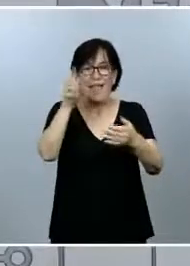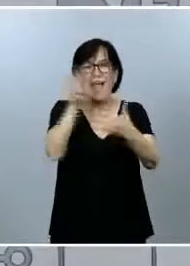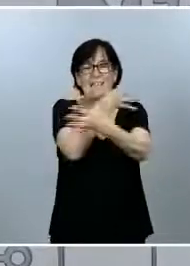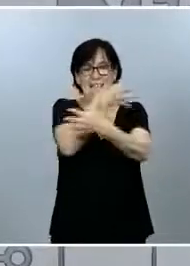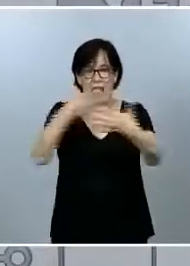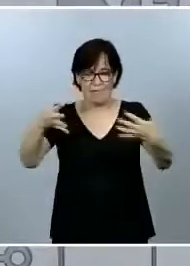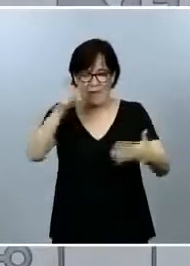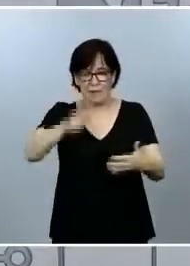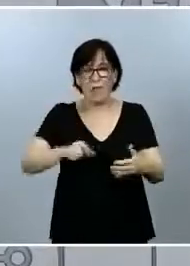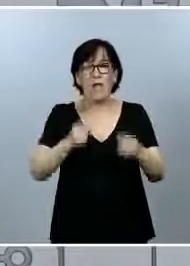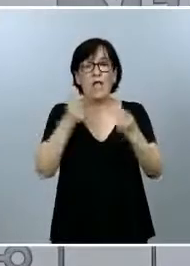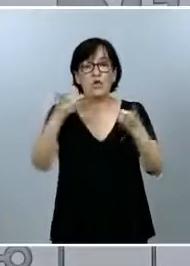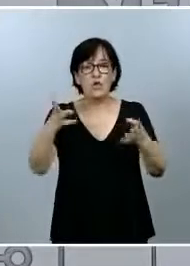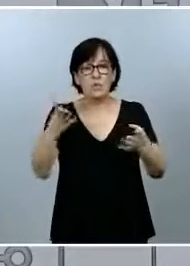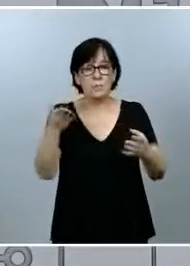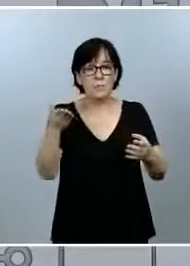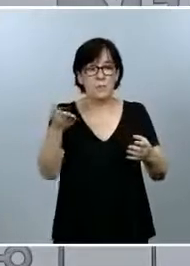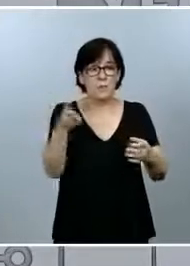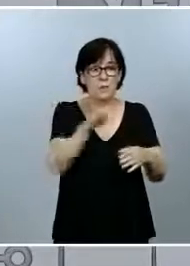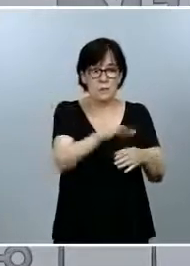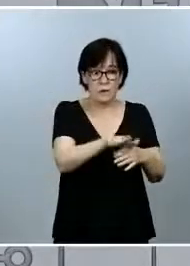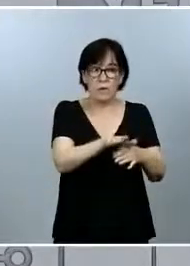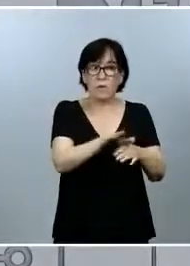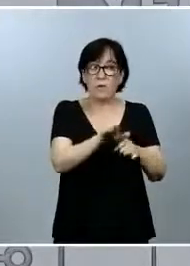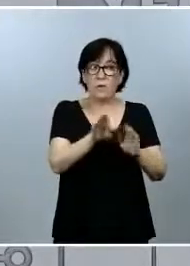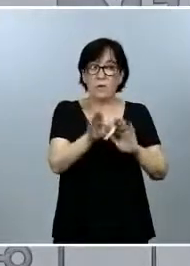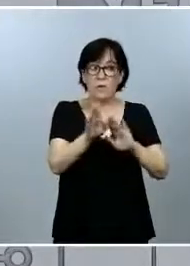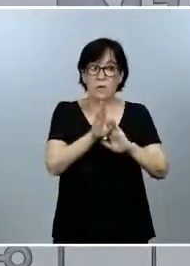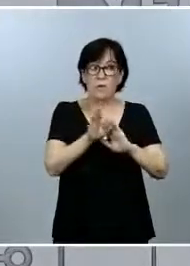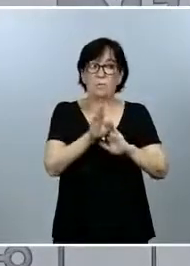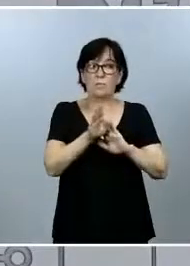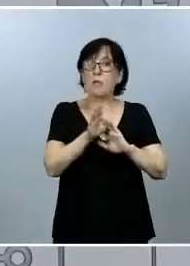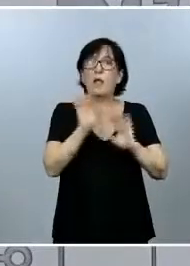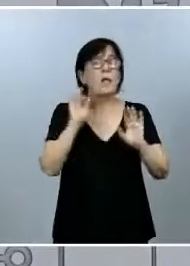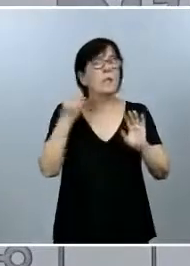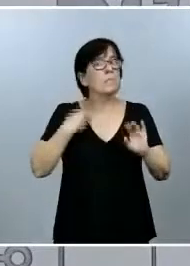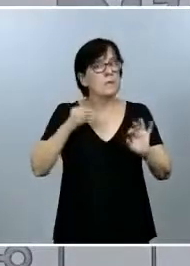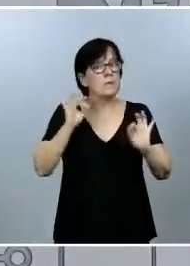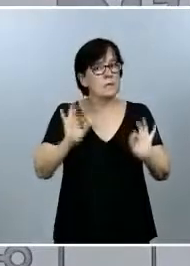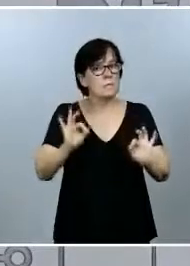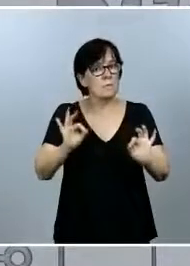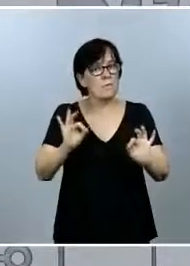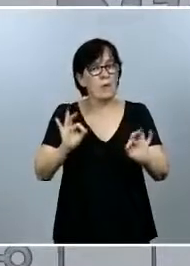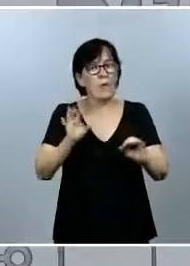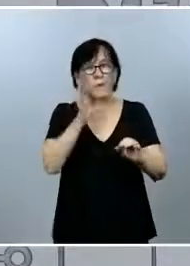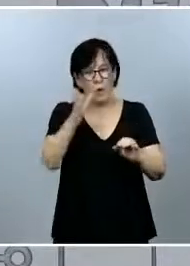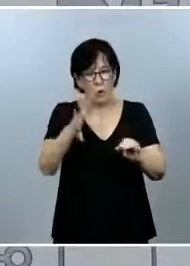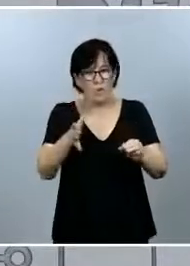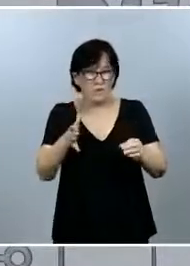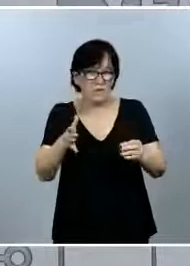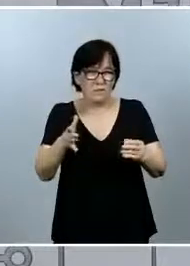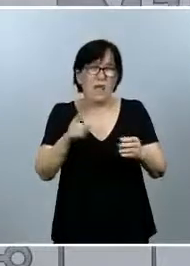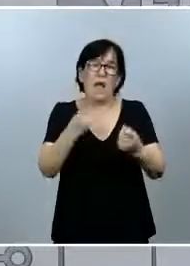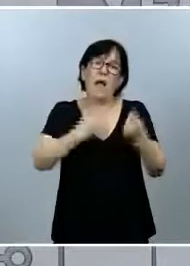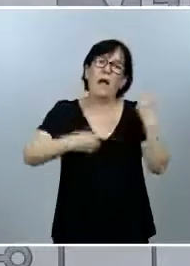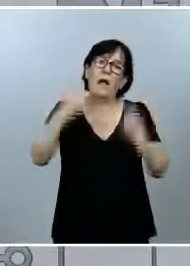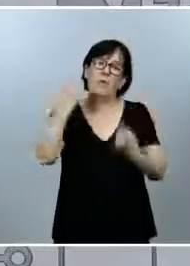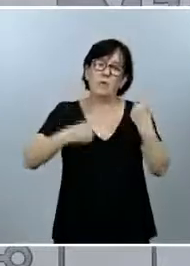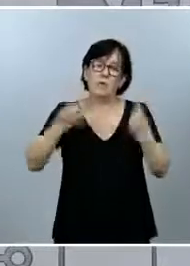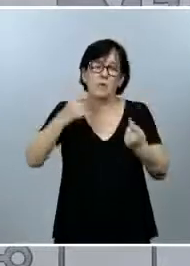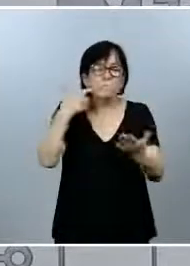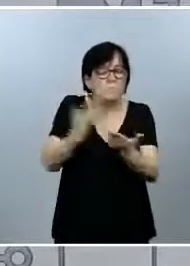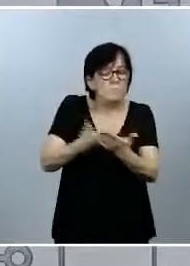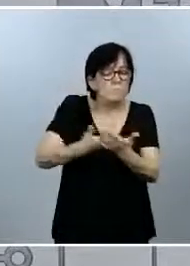El número total de fallecidos hemos mantenido el mismo que había arriba por la misma razón, porque algunos de ellos se tienen que verificar,